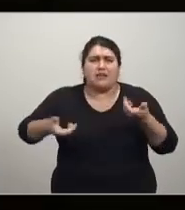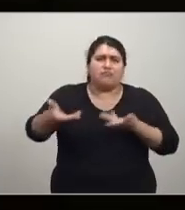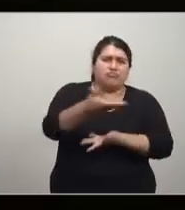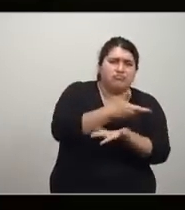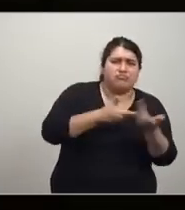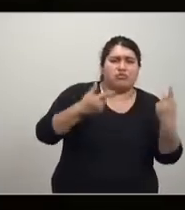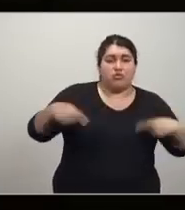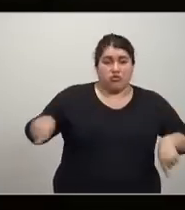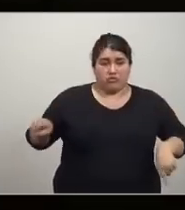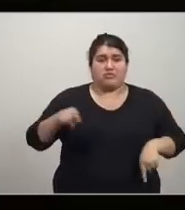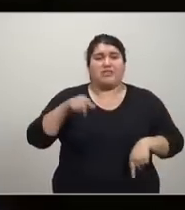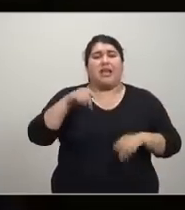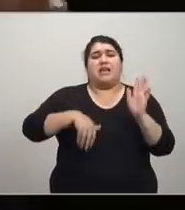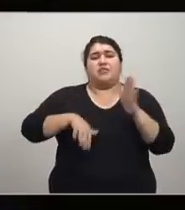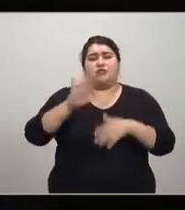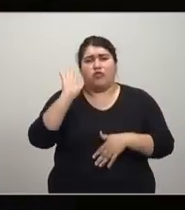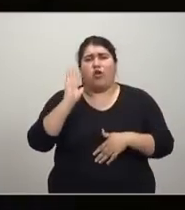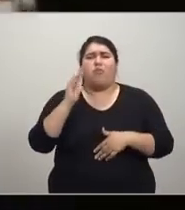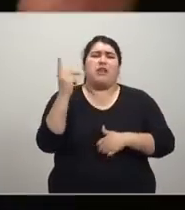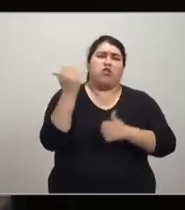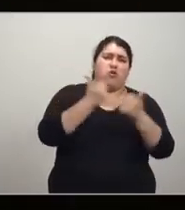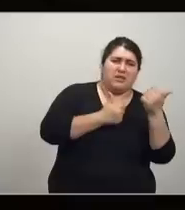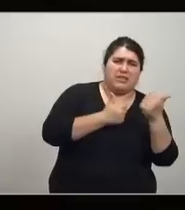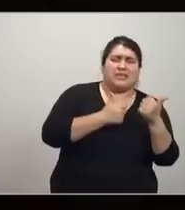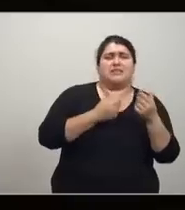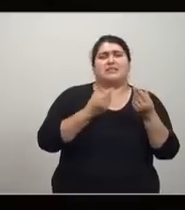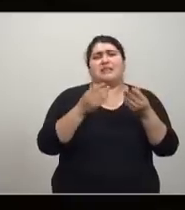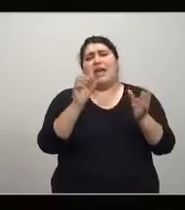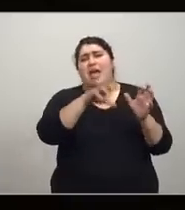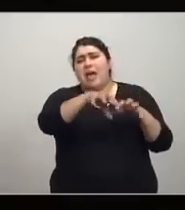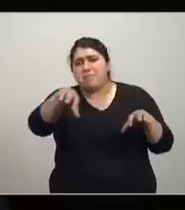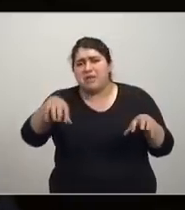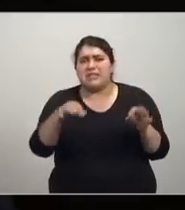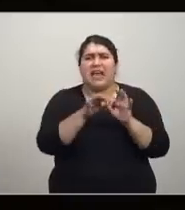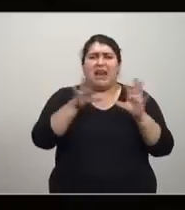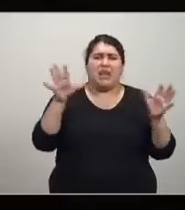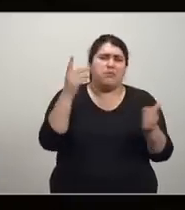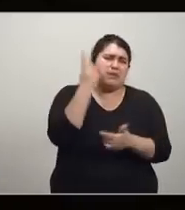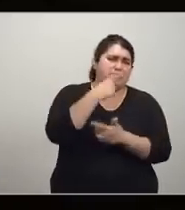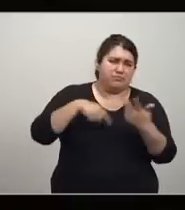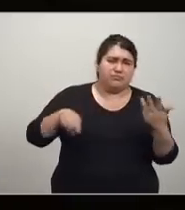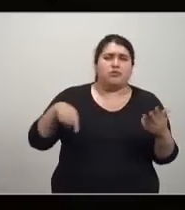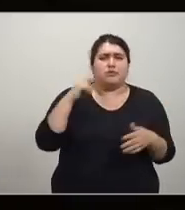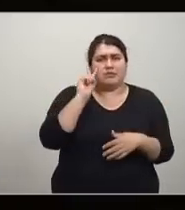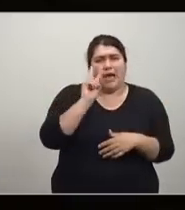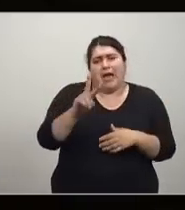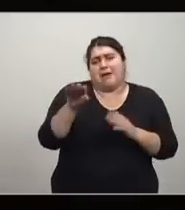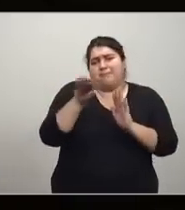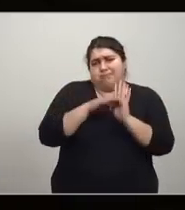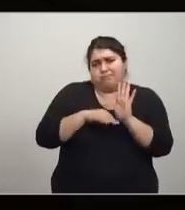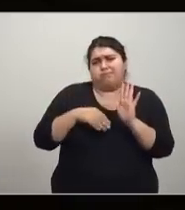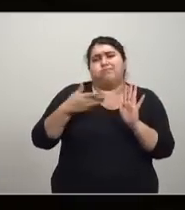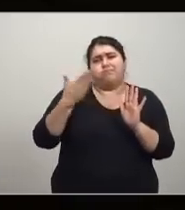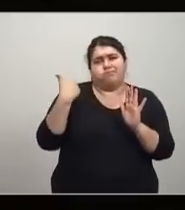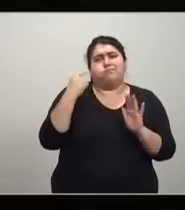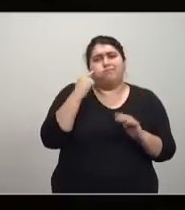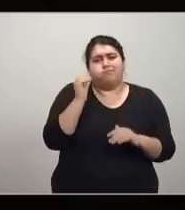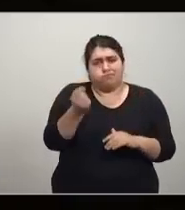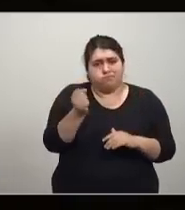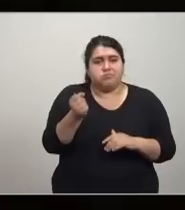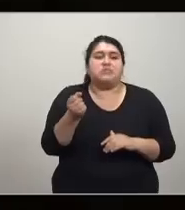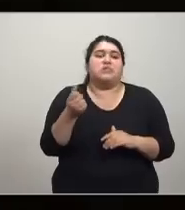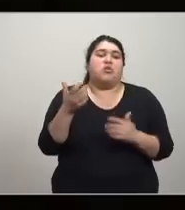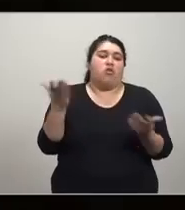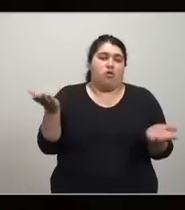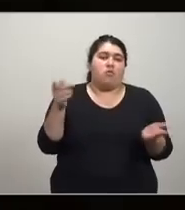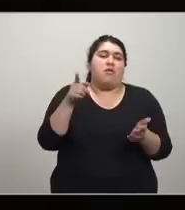respaldado en el egoísmo racional la competencia la libre empresa el SFER y todo lo que hemos visto bueno nadie lo narra mejor